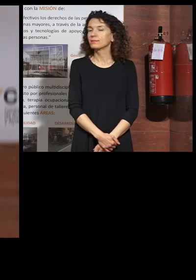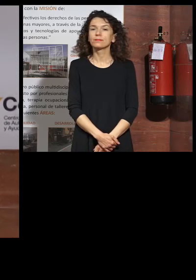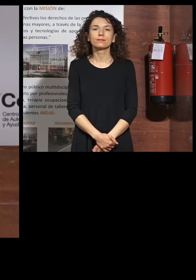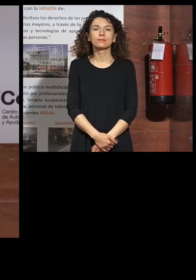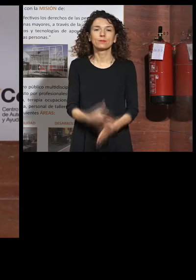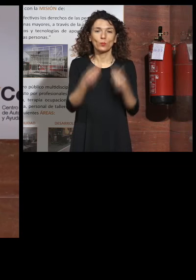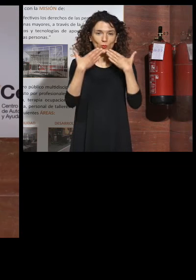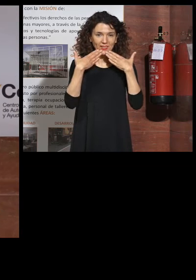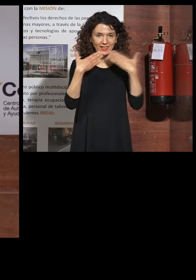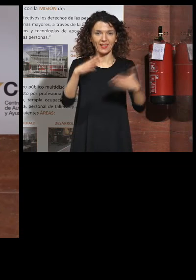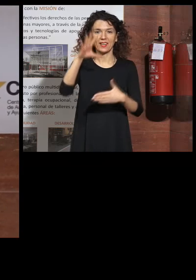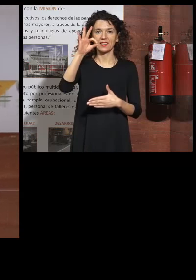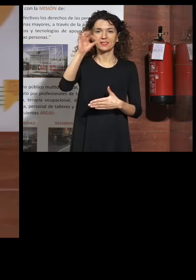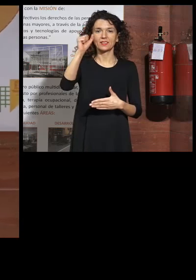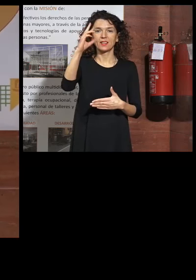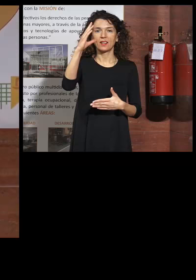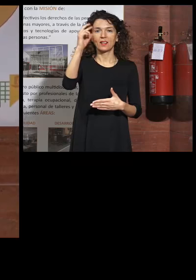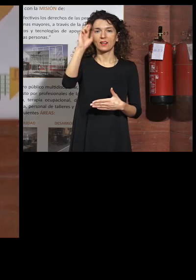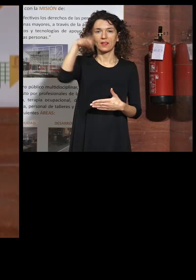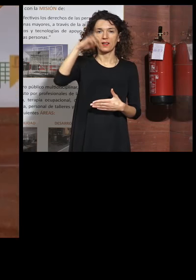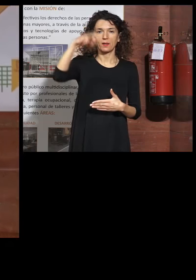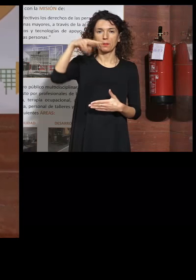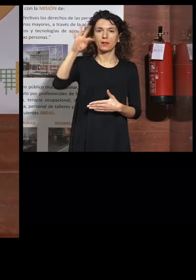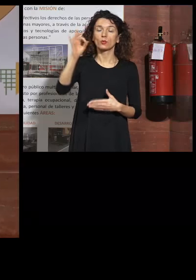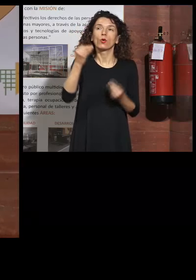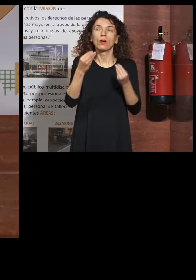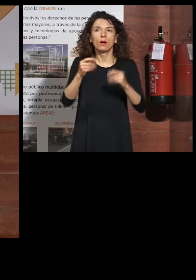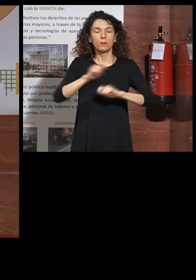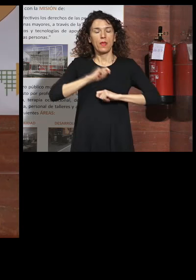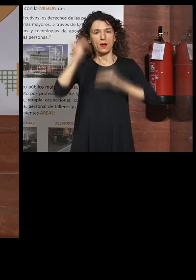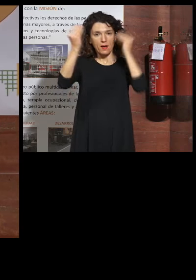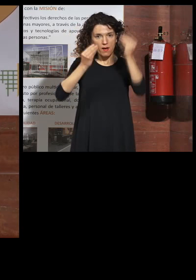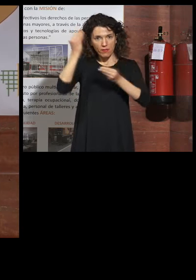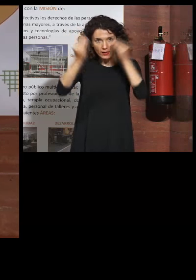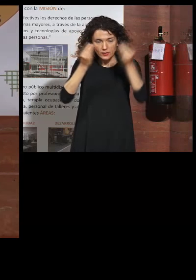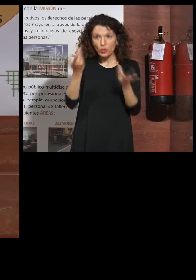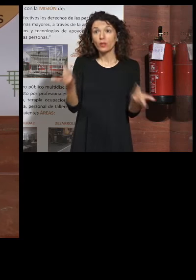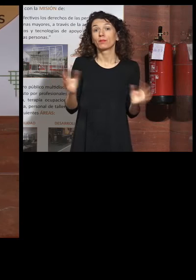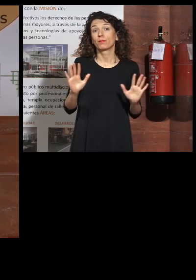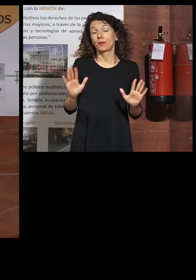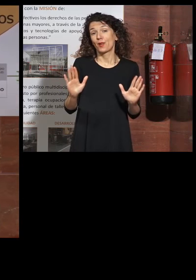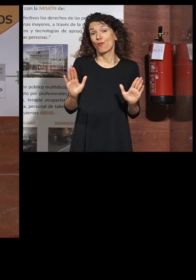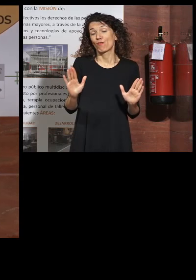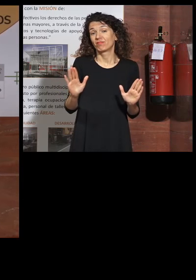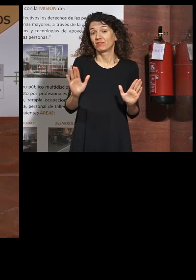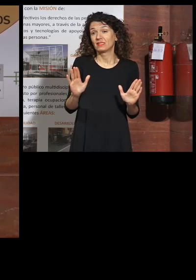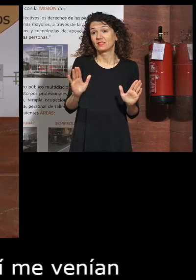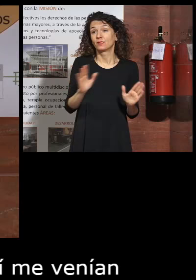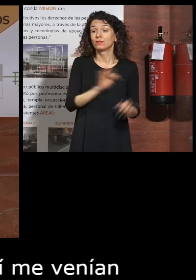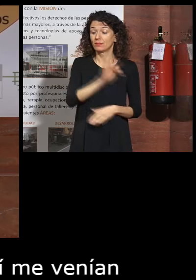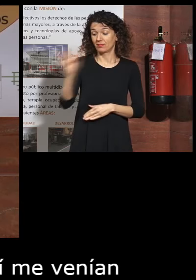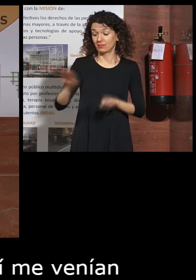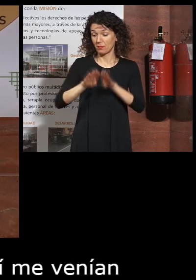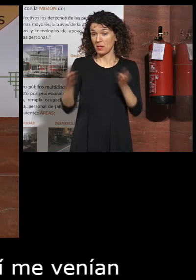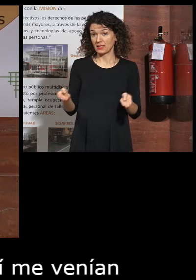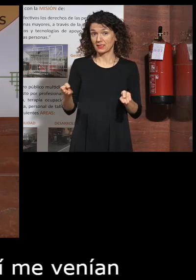muchas gracias sacramento a mí me venían muchísimas reflexiones sobre la ponencia pero quizás vamos a dar paso a la mesa